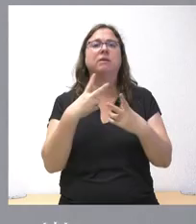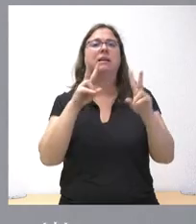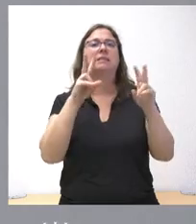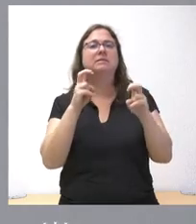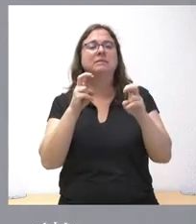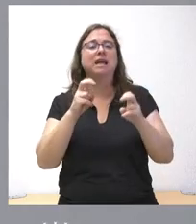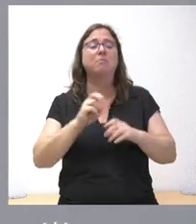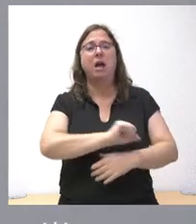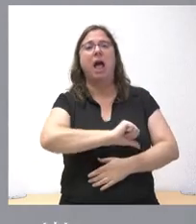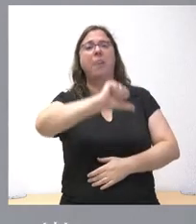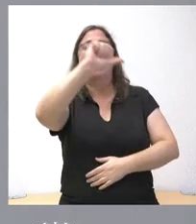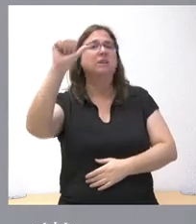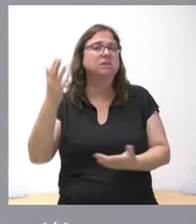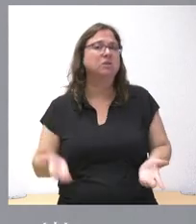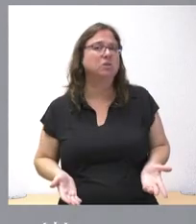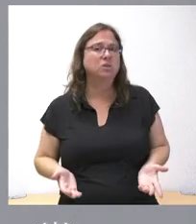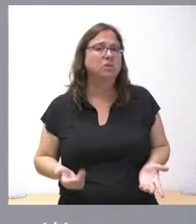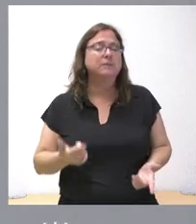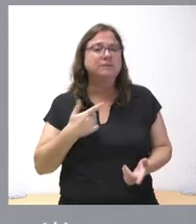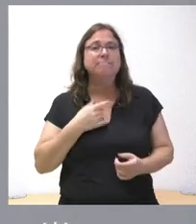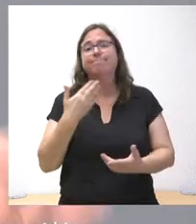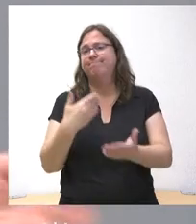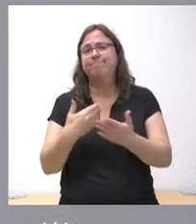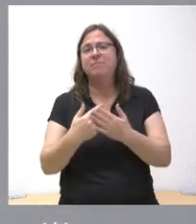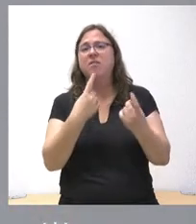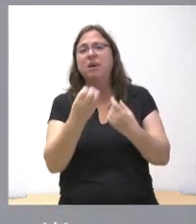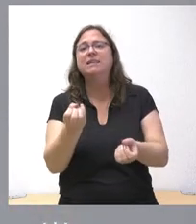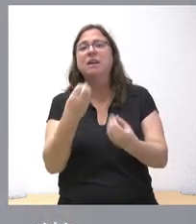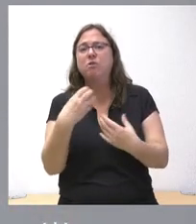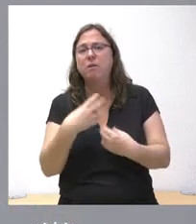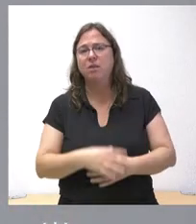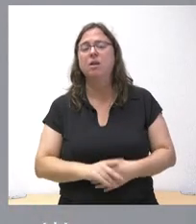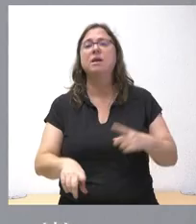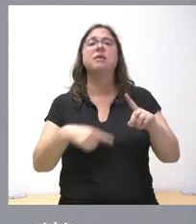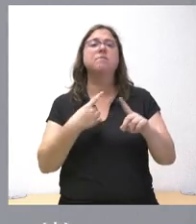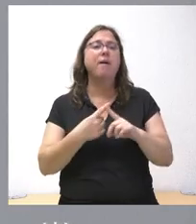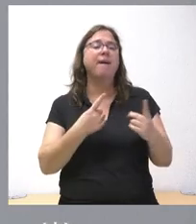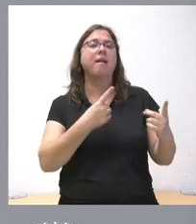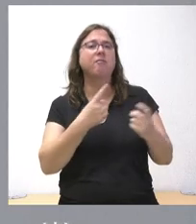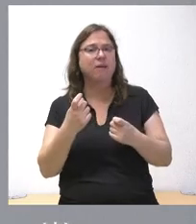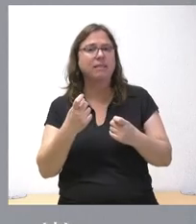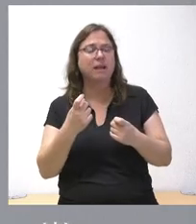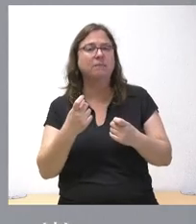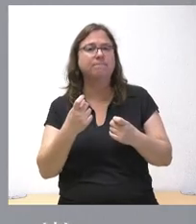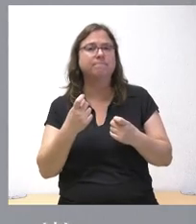corredor atlántico y este es un elemento más de esa ausencia de información, como lo es también la idea de cerrar